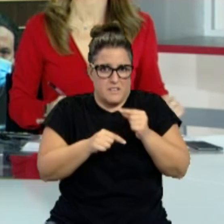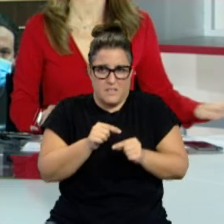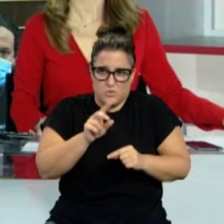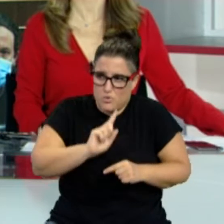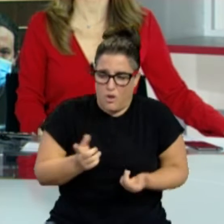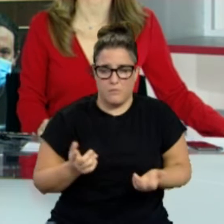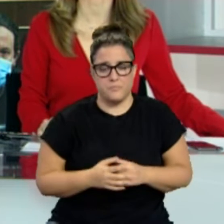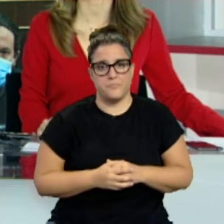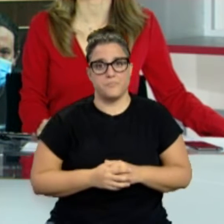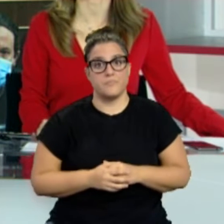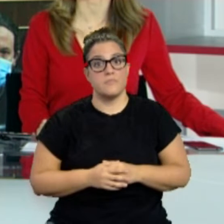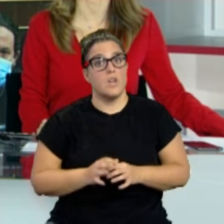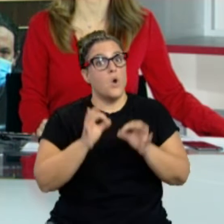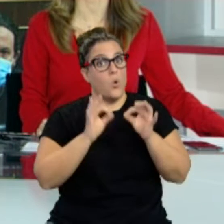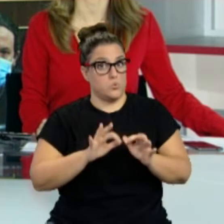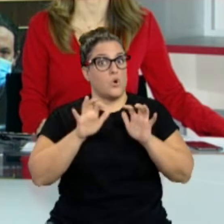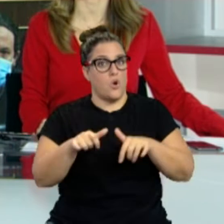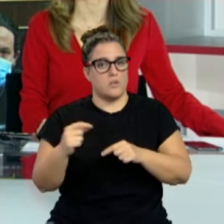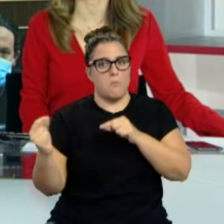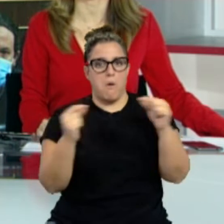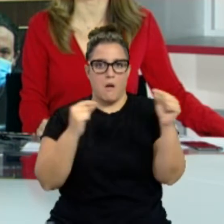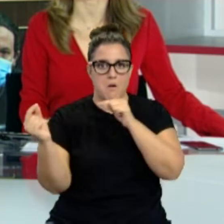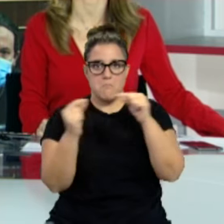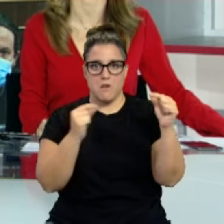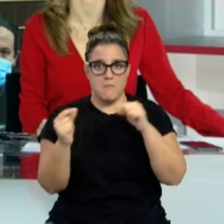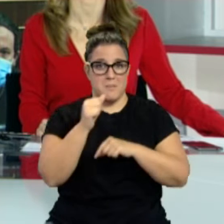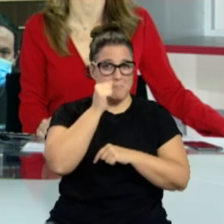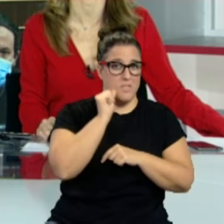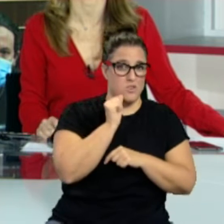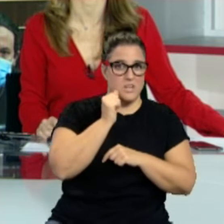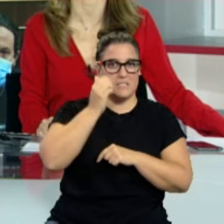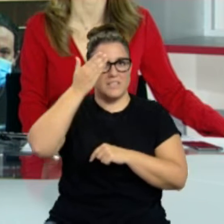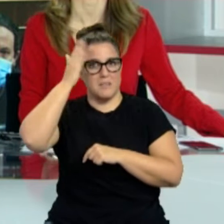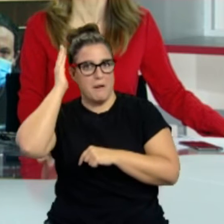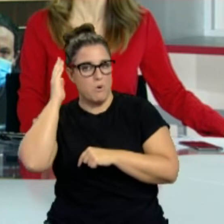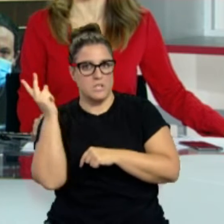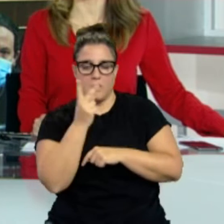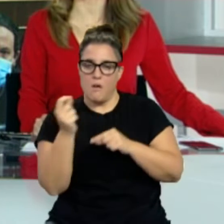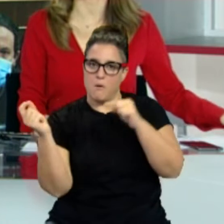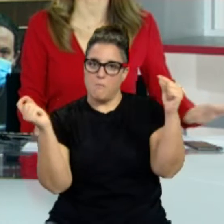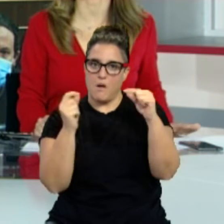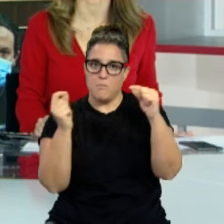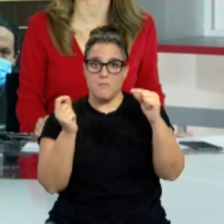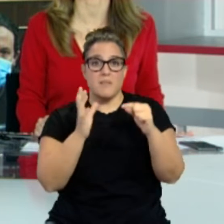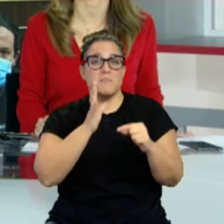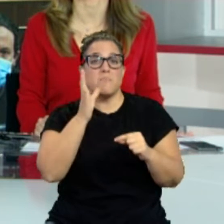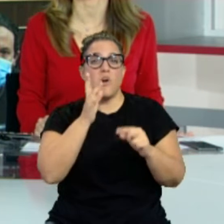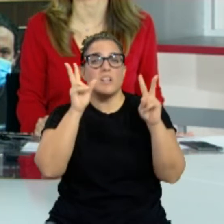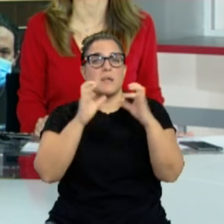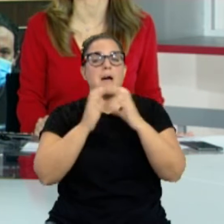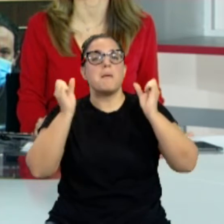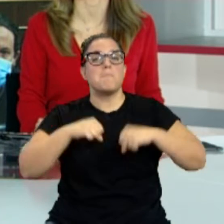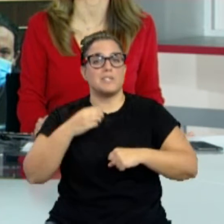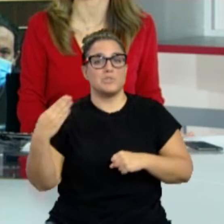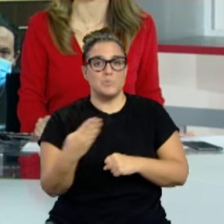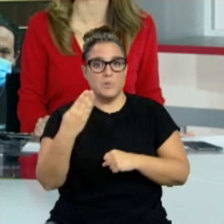precisamente en el Congreso, cruste de acusaciones entre el presidente Pedro Sánchez y el líder de la oposición Pablo Casado, a cuenta esta vez de los pactos con Bildu para